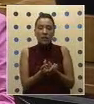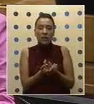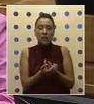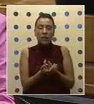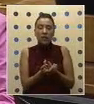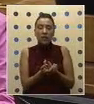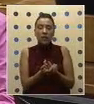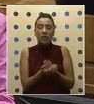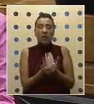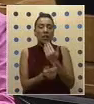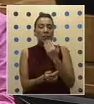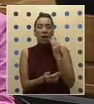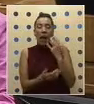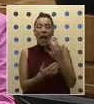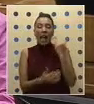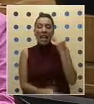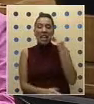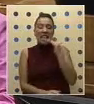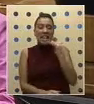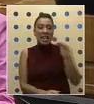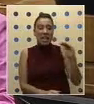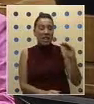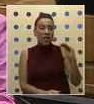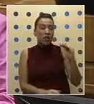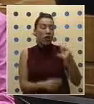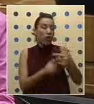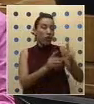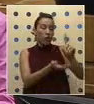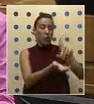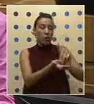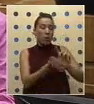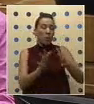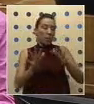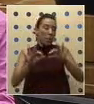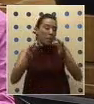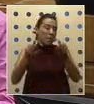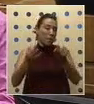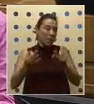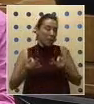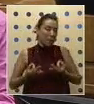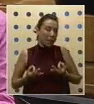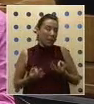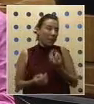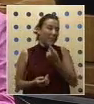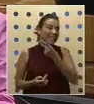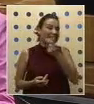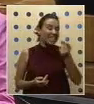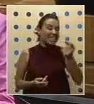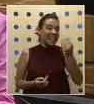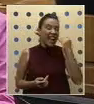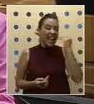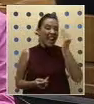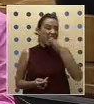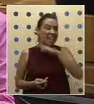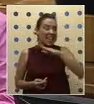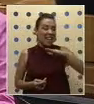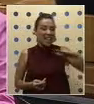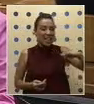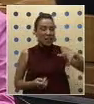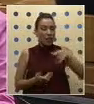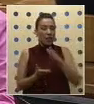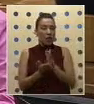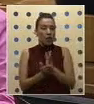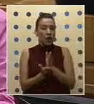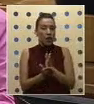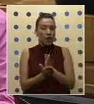además tienen niños externos, más o menos el promedio de ser unos 100 niños en este colegio,